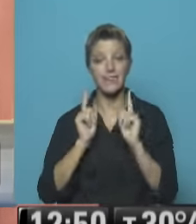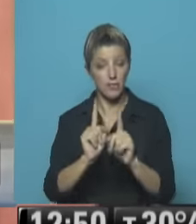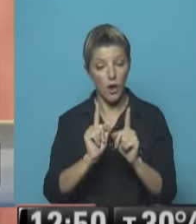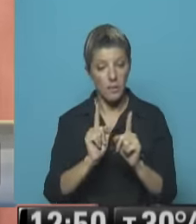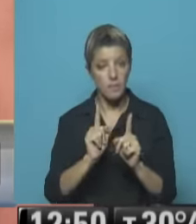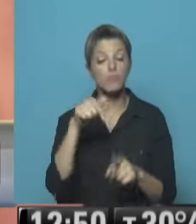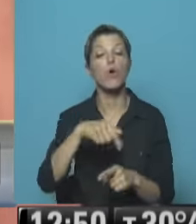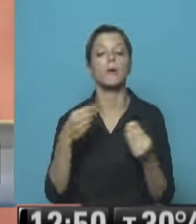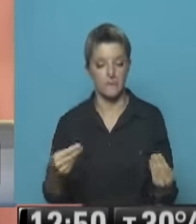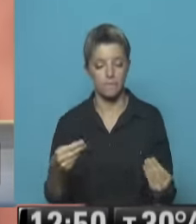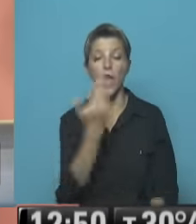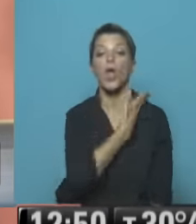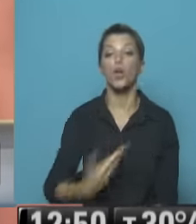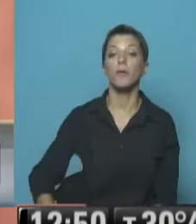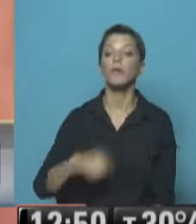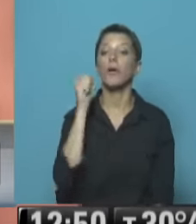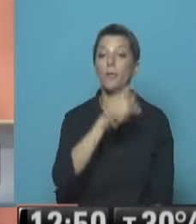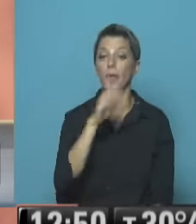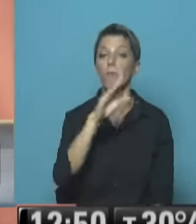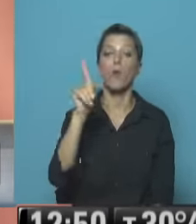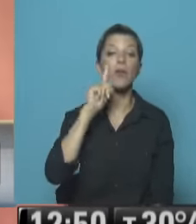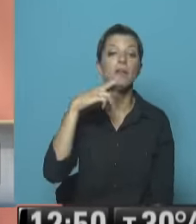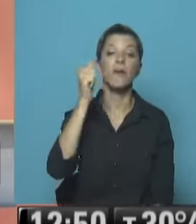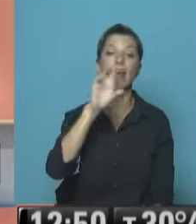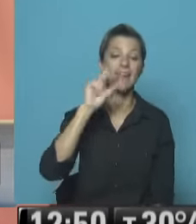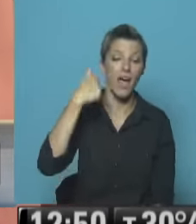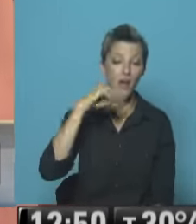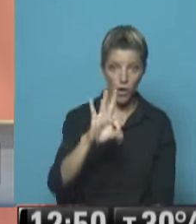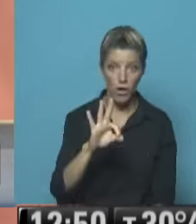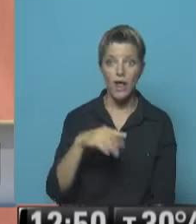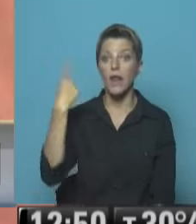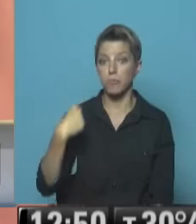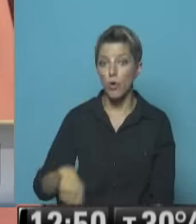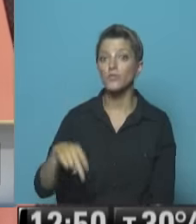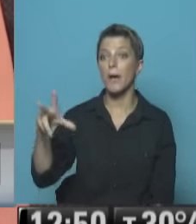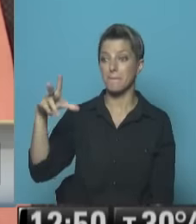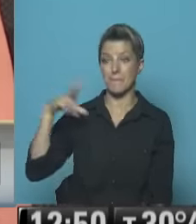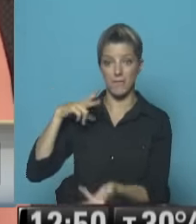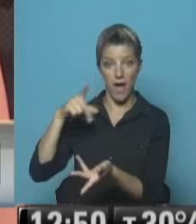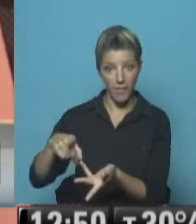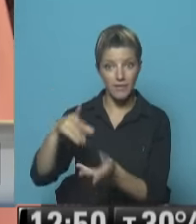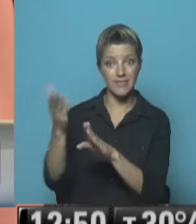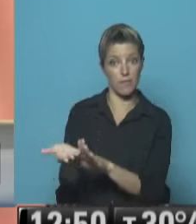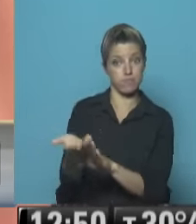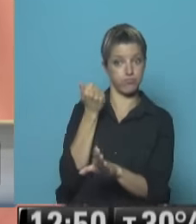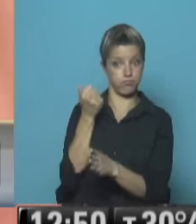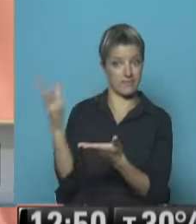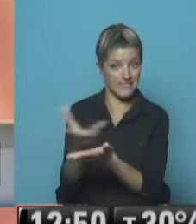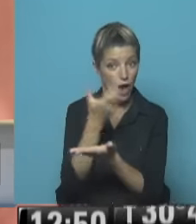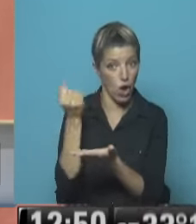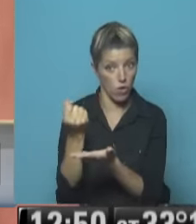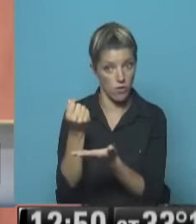gobierno bolivariano Tomó medidas profundas Tocó la propiedad privada La propiedad de la tierra Expropió Hizo